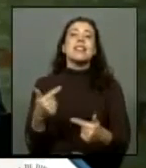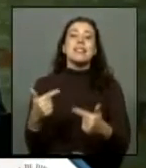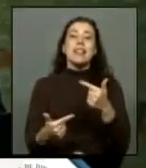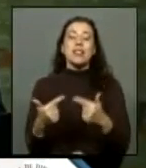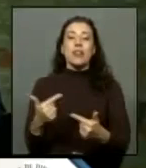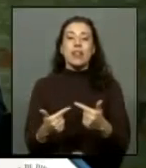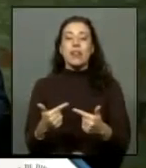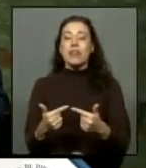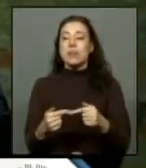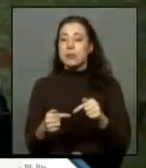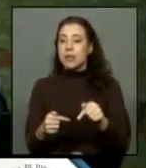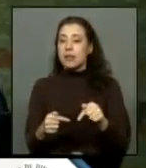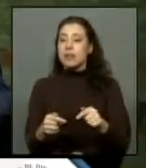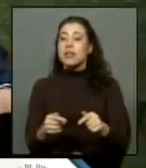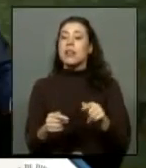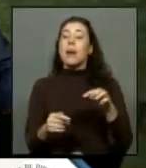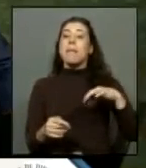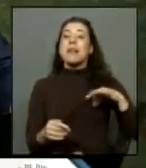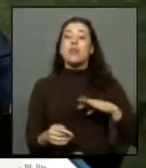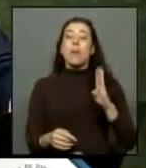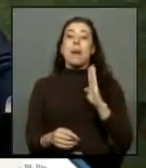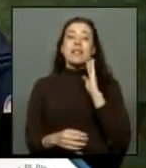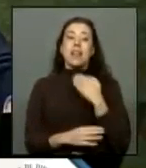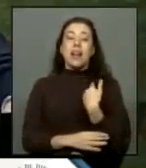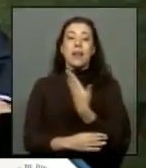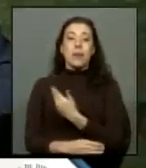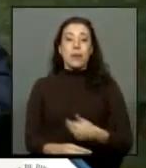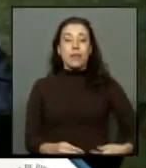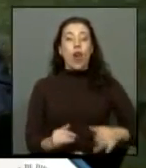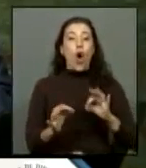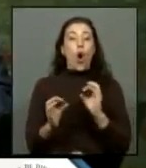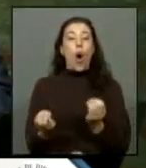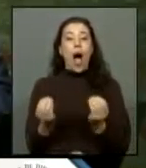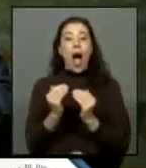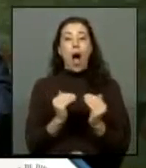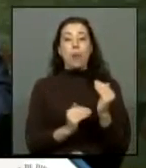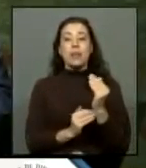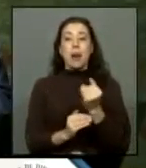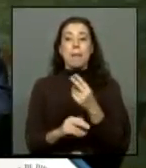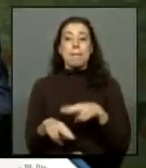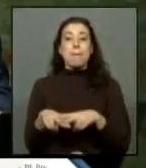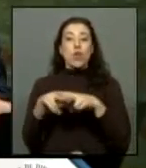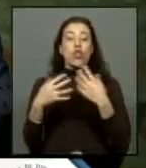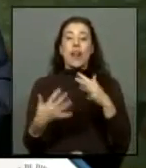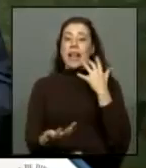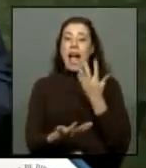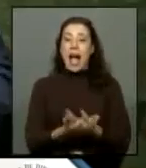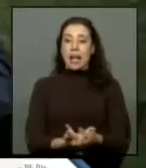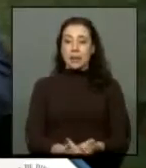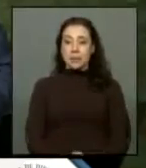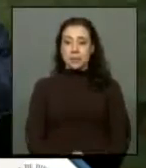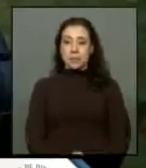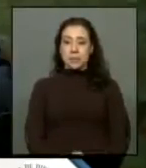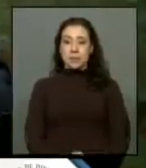contar con unas 7.000 nuevas pensiones básicas solidarias o incrementar el monto de las ya existentes